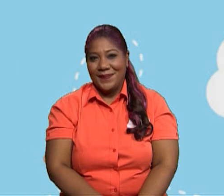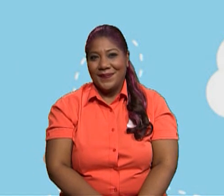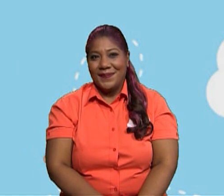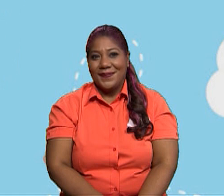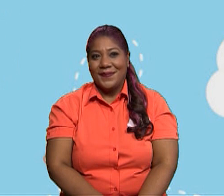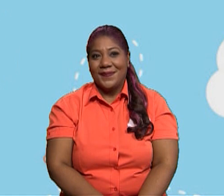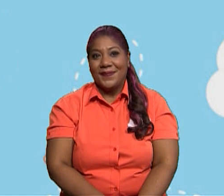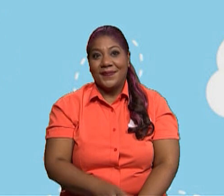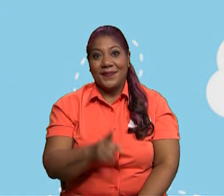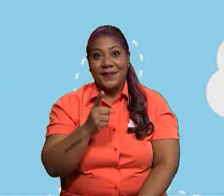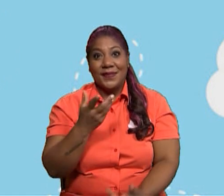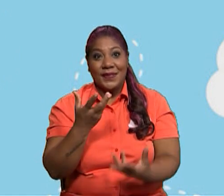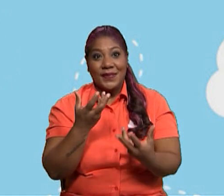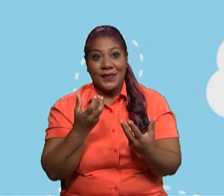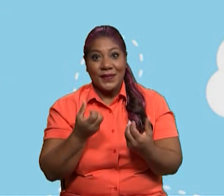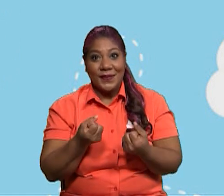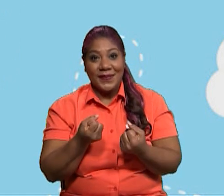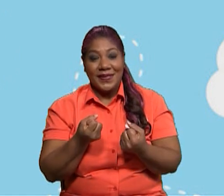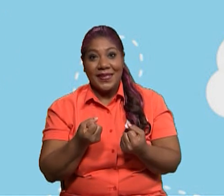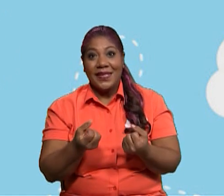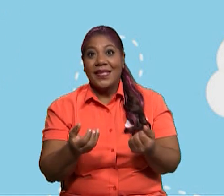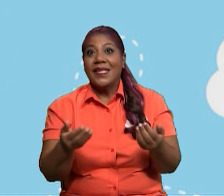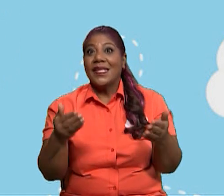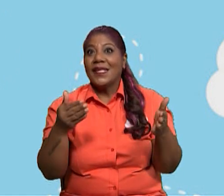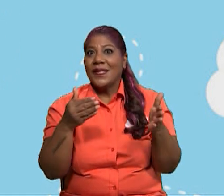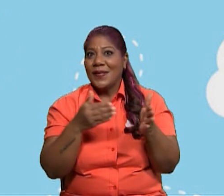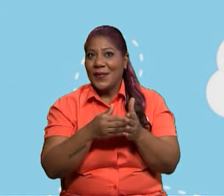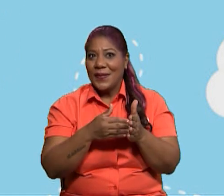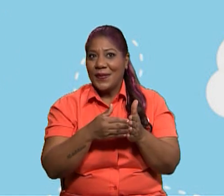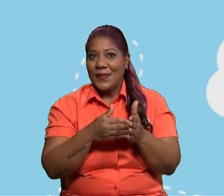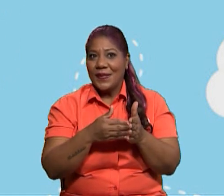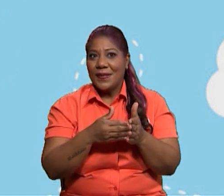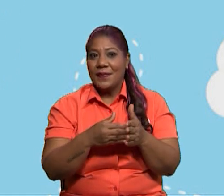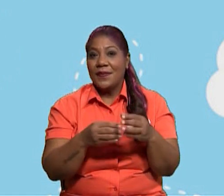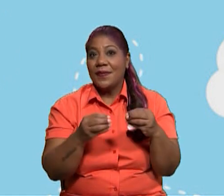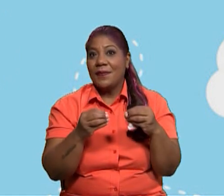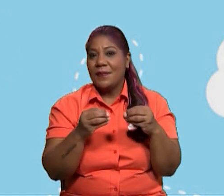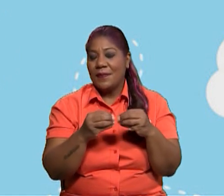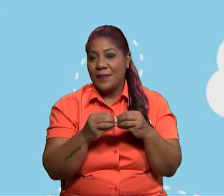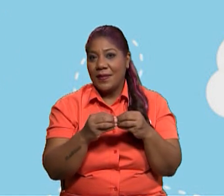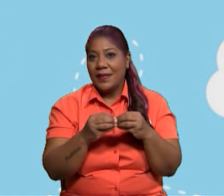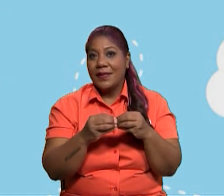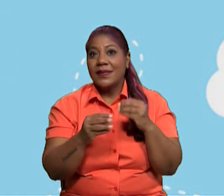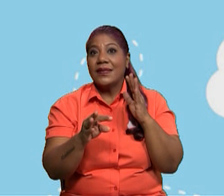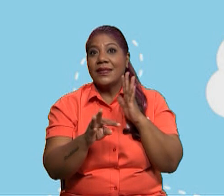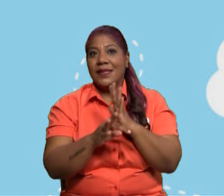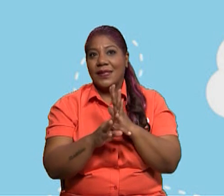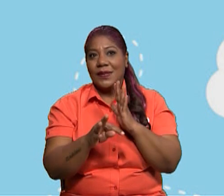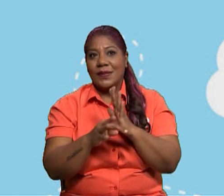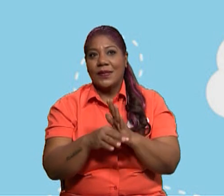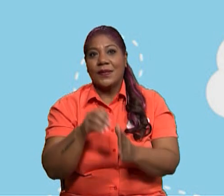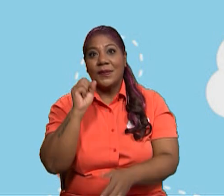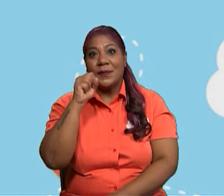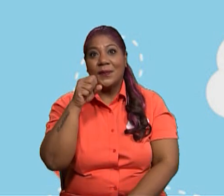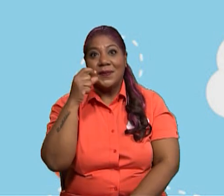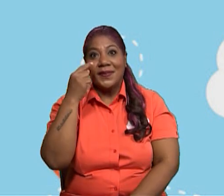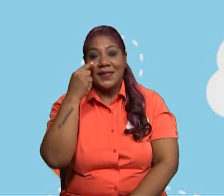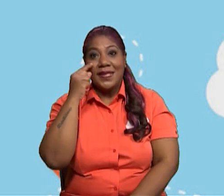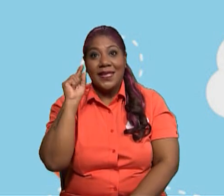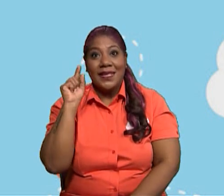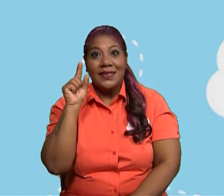Si quieres reforzar el contenido de esta diapositiva, de los textos expositivos, puedes darles clic